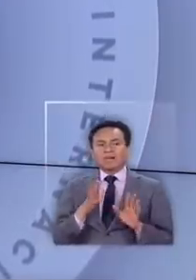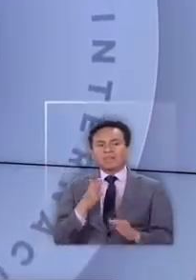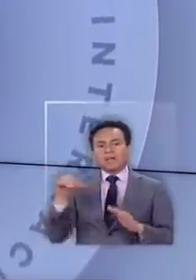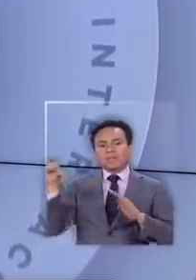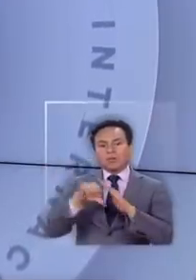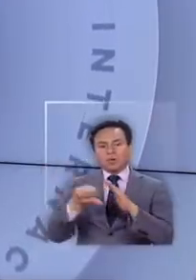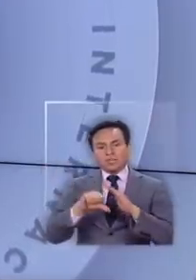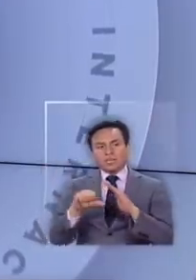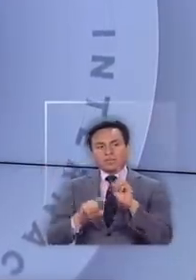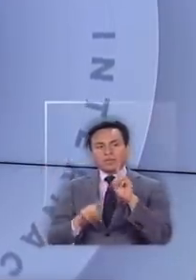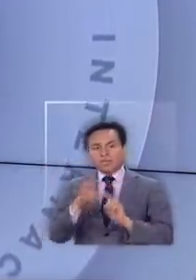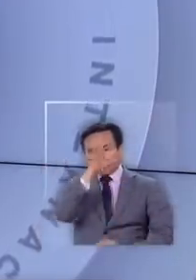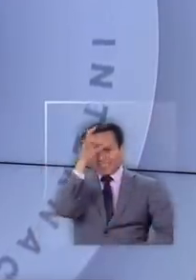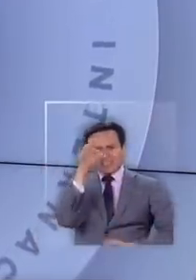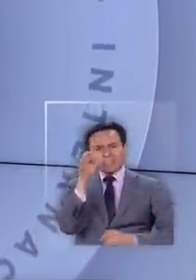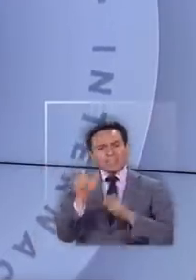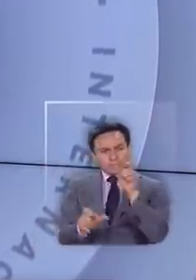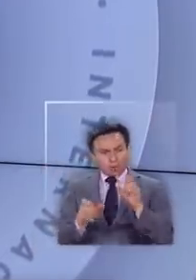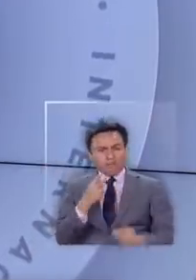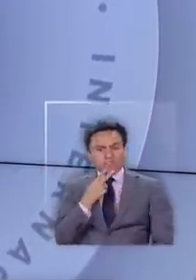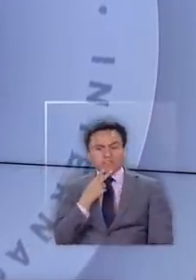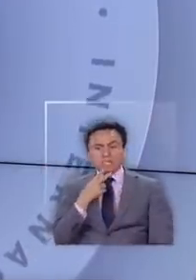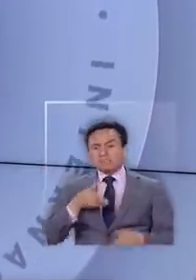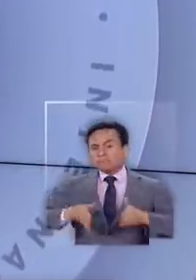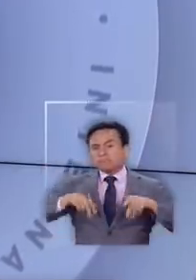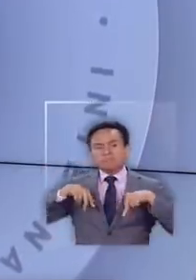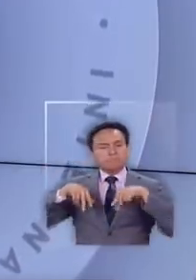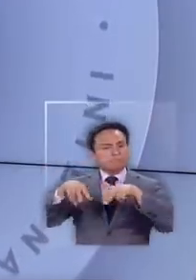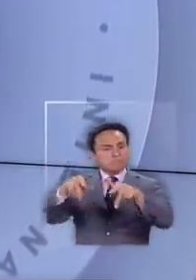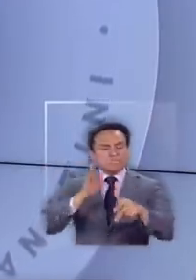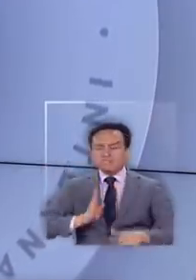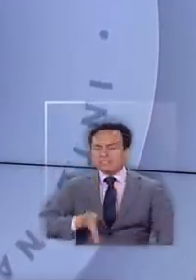cuarentena los temuquenses siguen en la calle